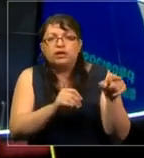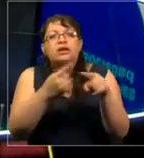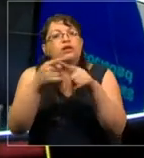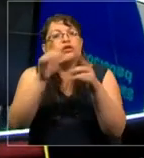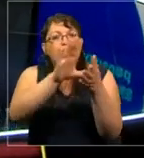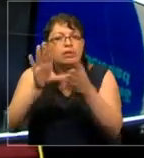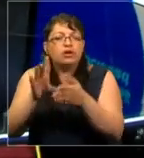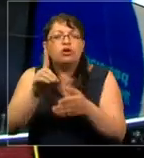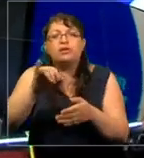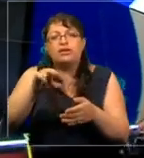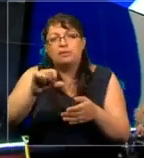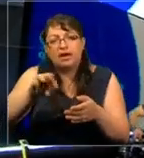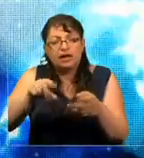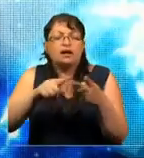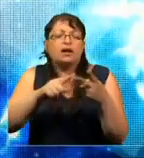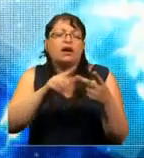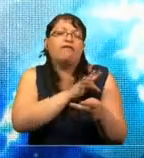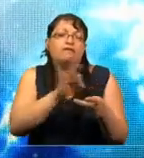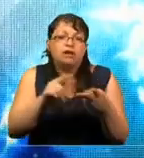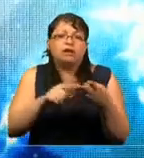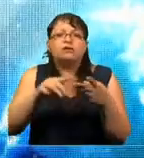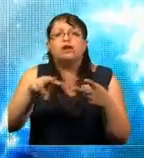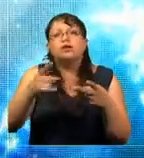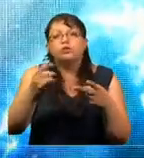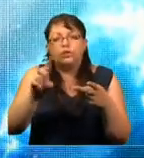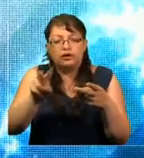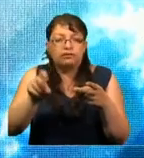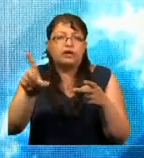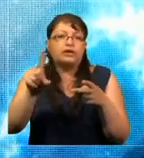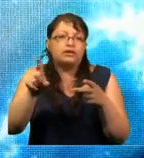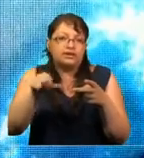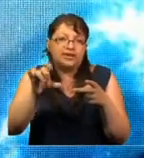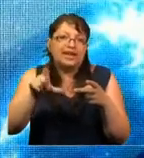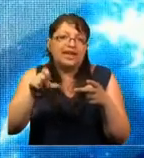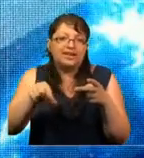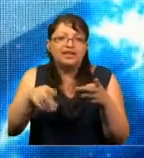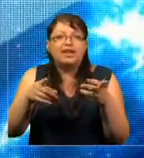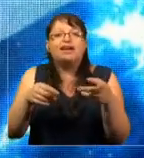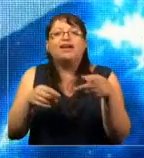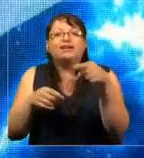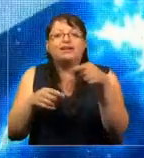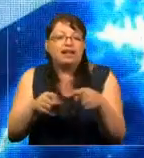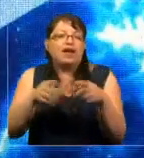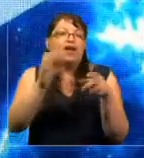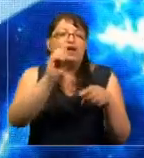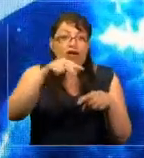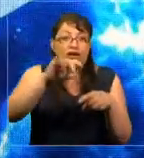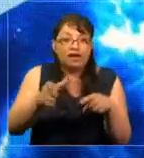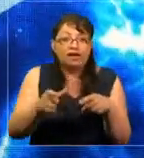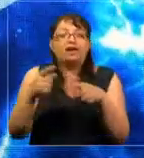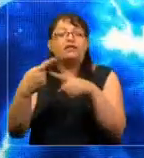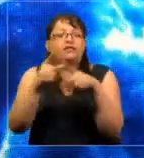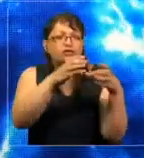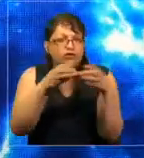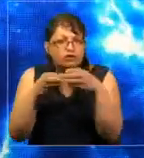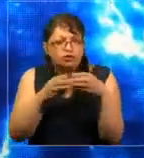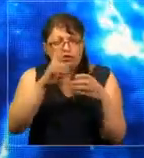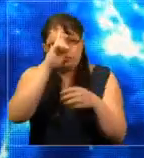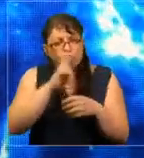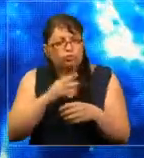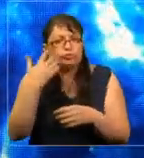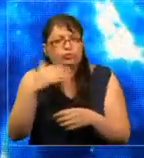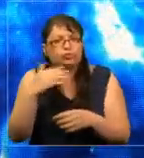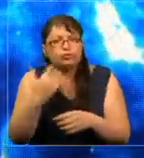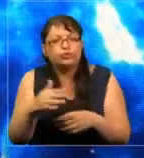como Dinamarca, Francia y Nueva Zelanda, las ONG y las organizaciones cumplen un rol muy importante